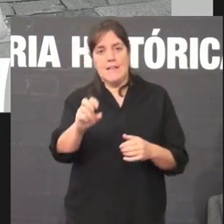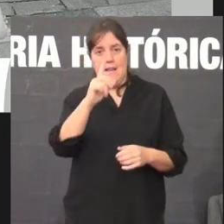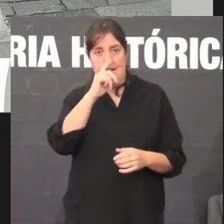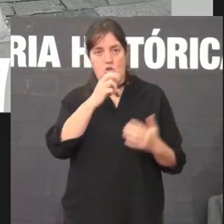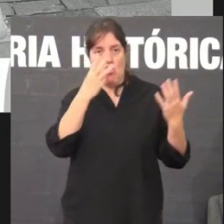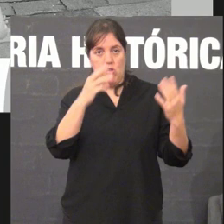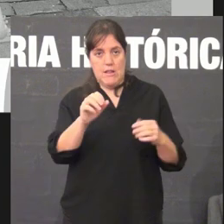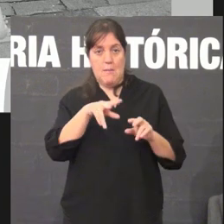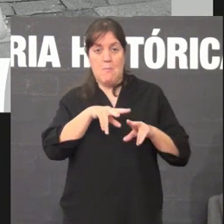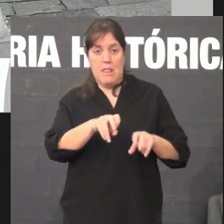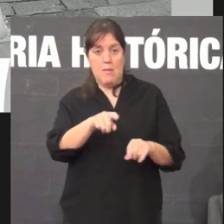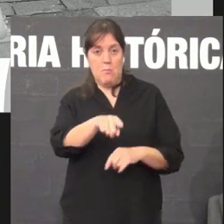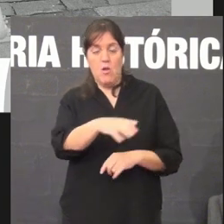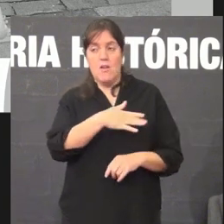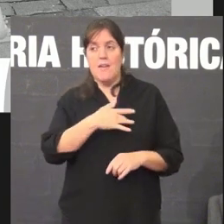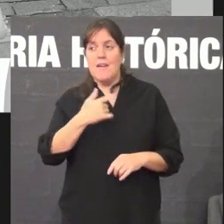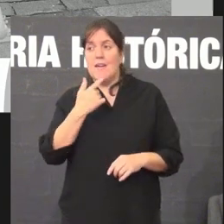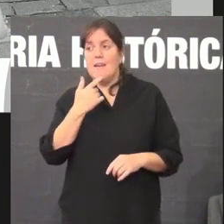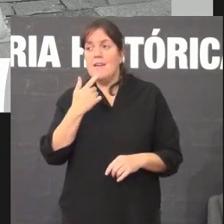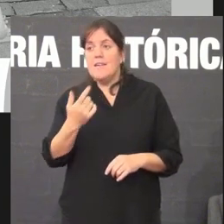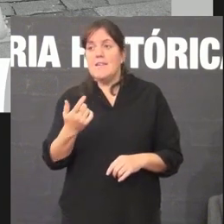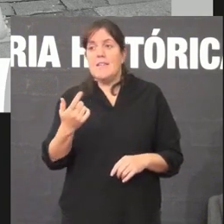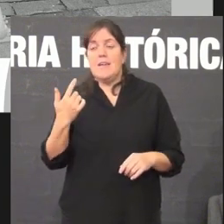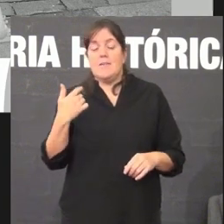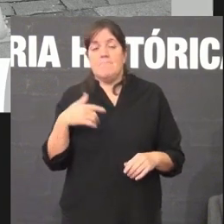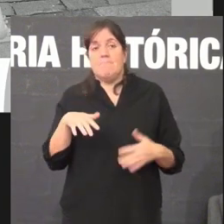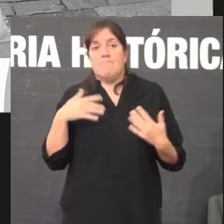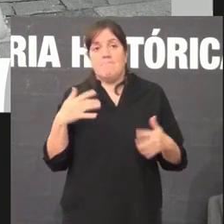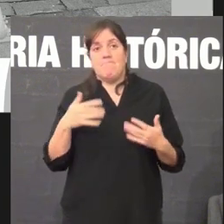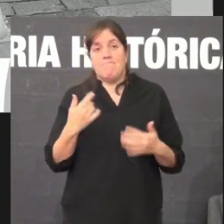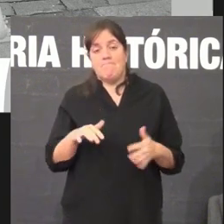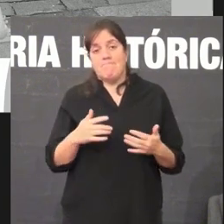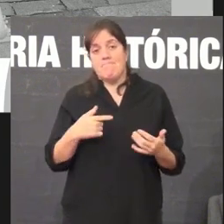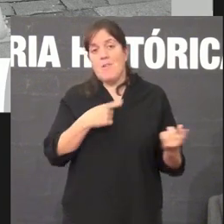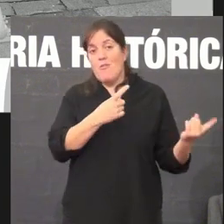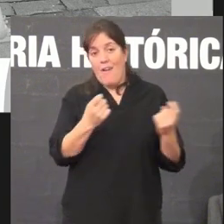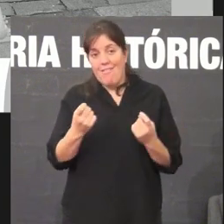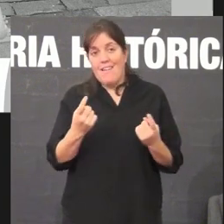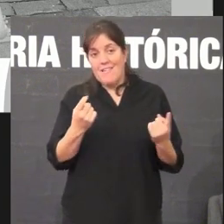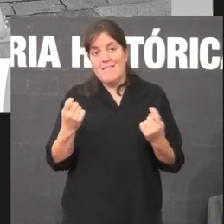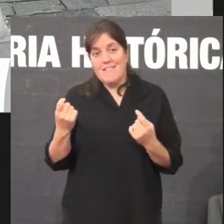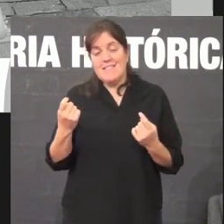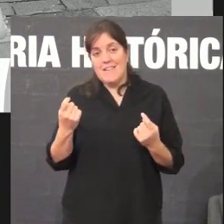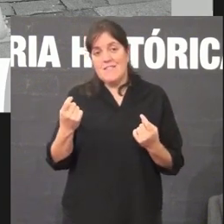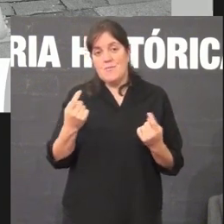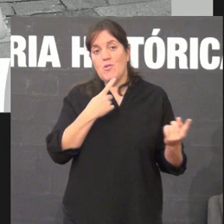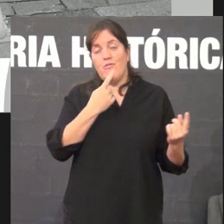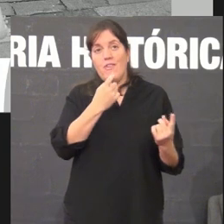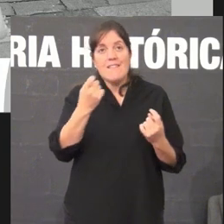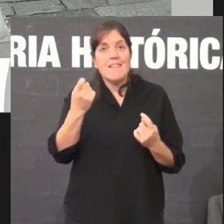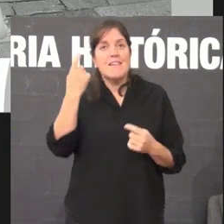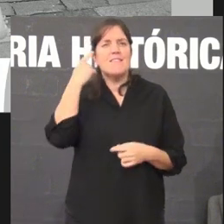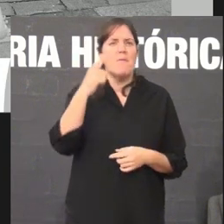en fin temos ainda moito por saber moito por coñecer o tempo